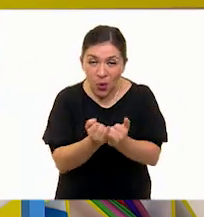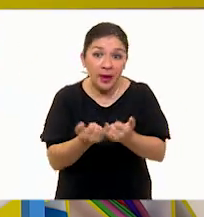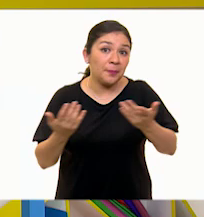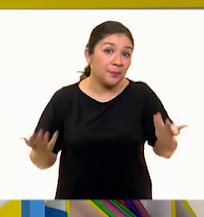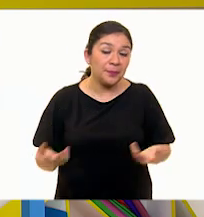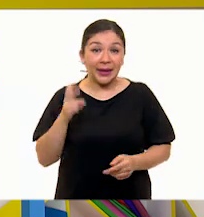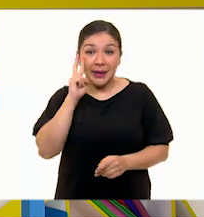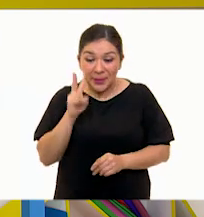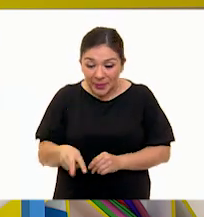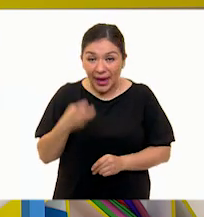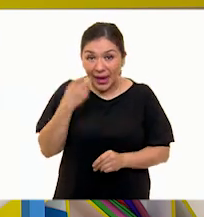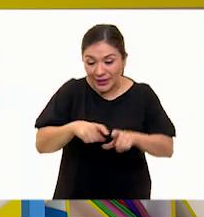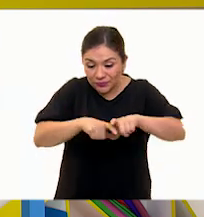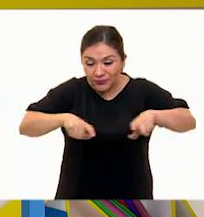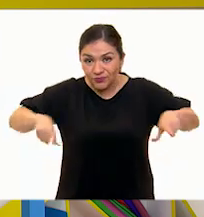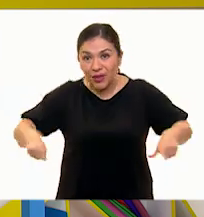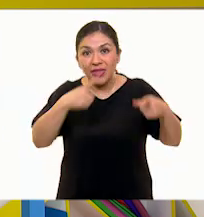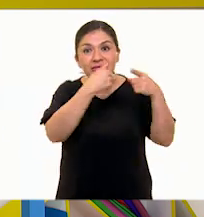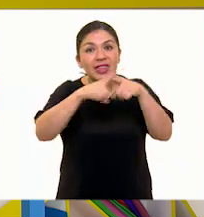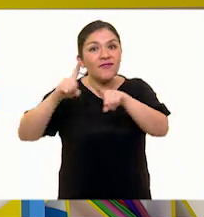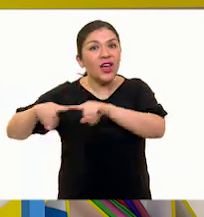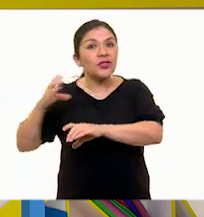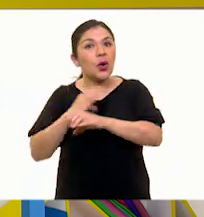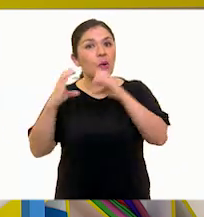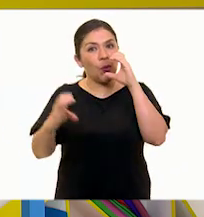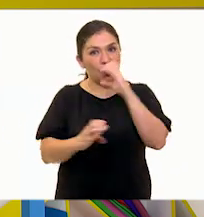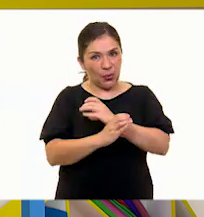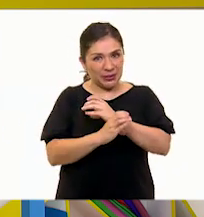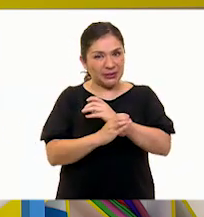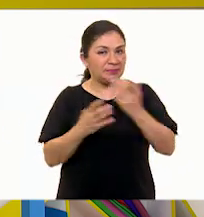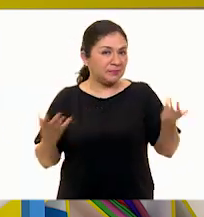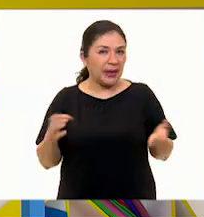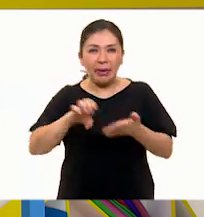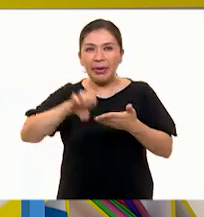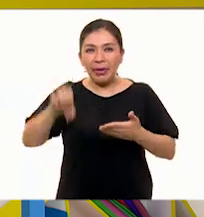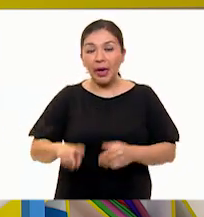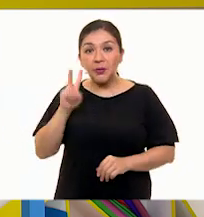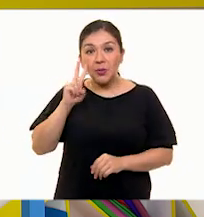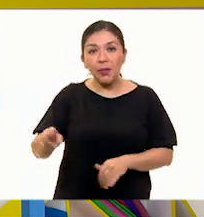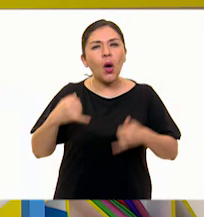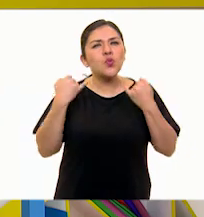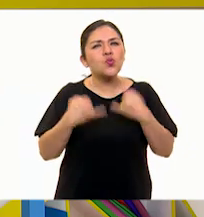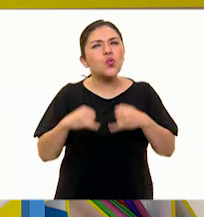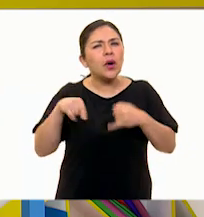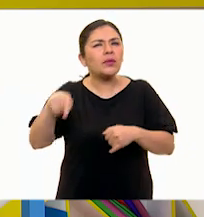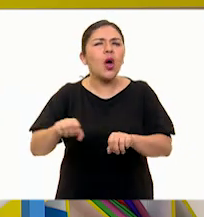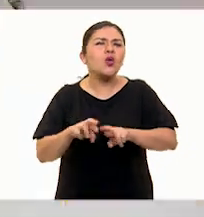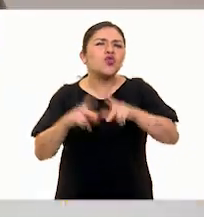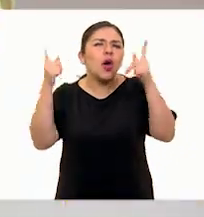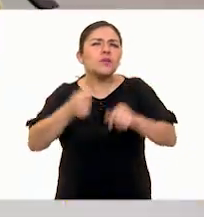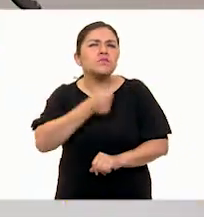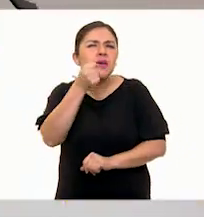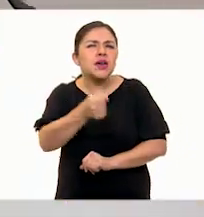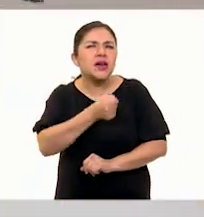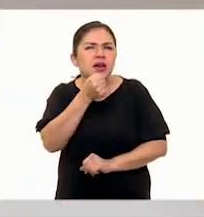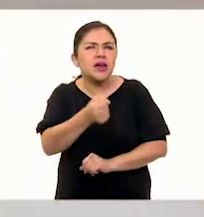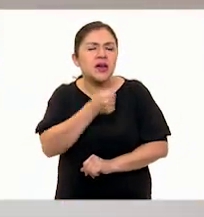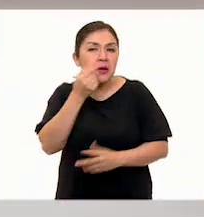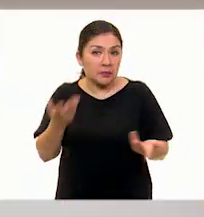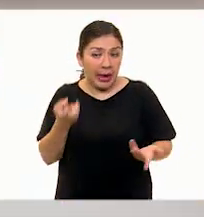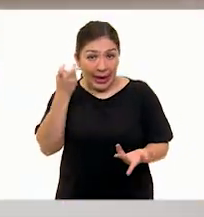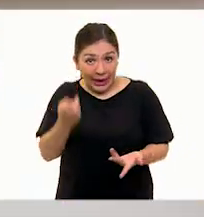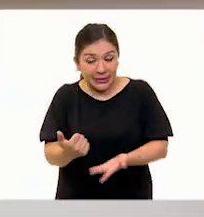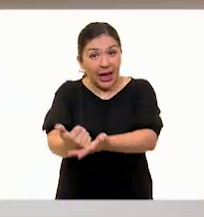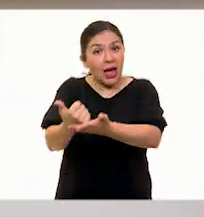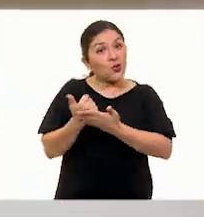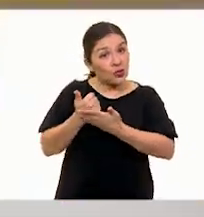pues, bueno, por aquí podemos ver diferentes elementos. Por ejemplo, este juguete roto viejo que por supuesto nos